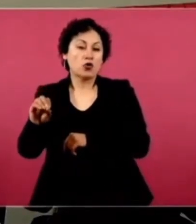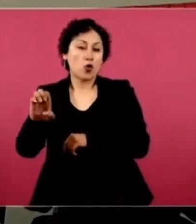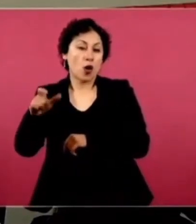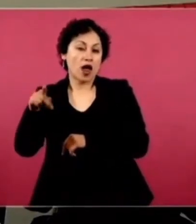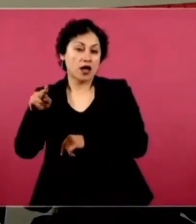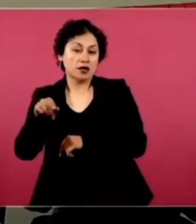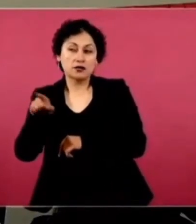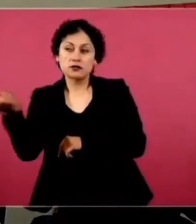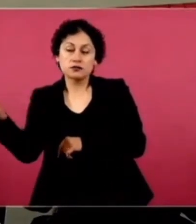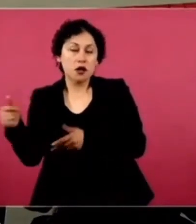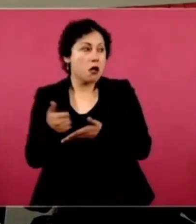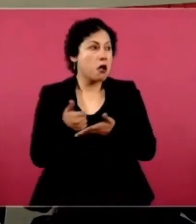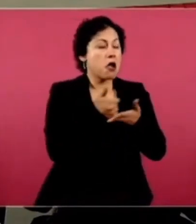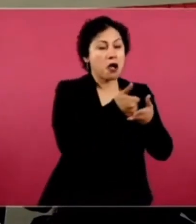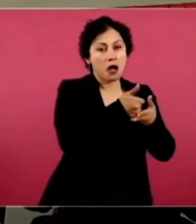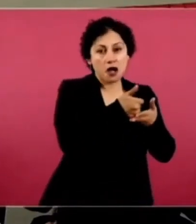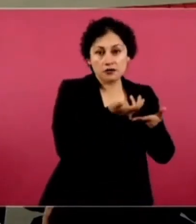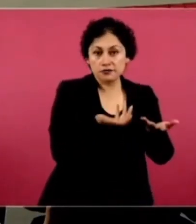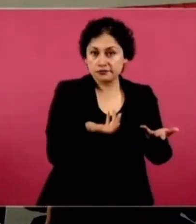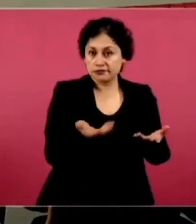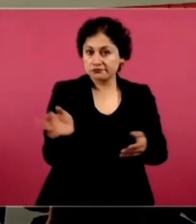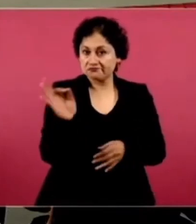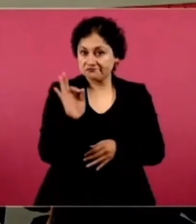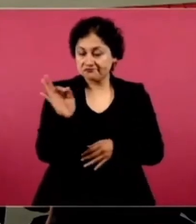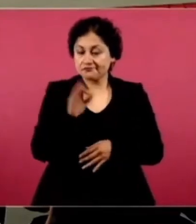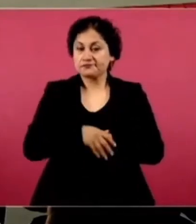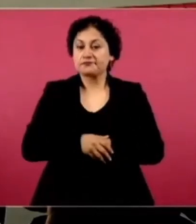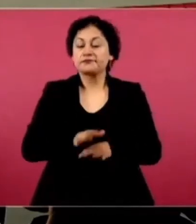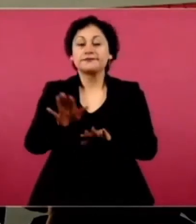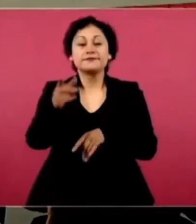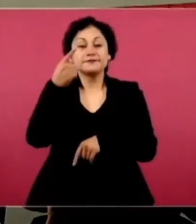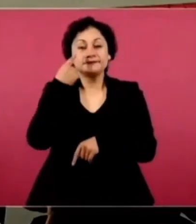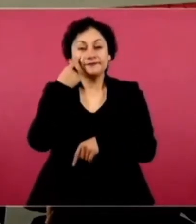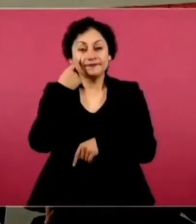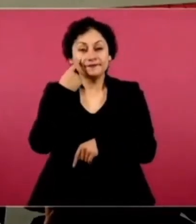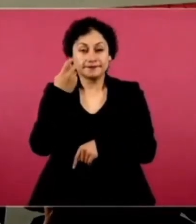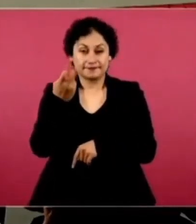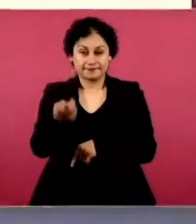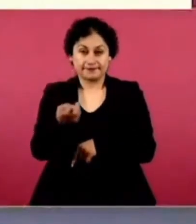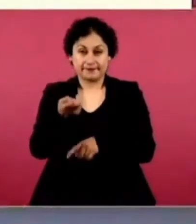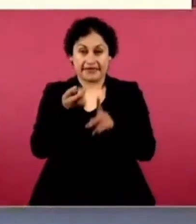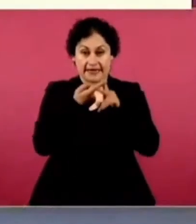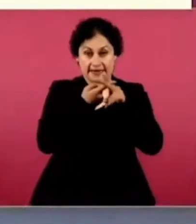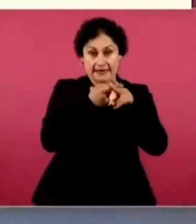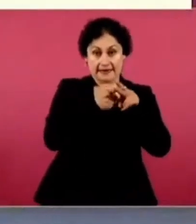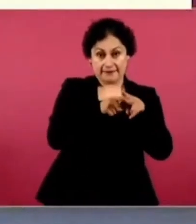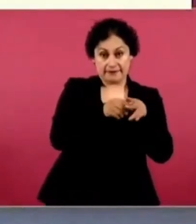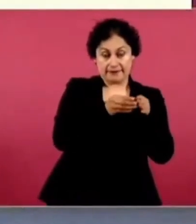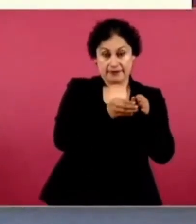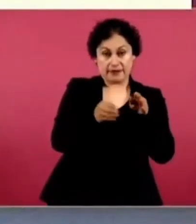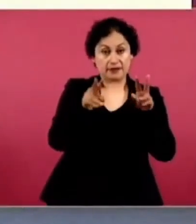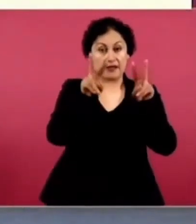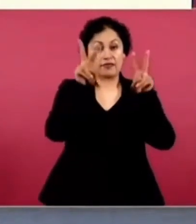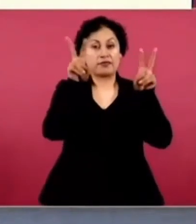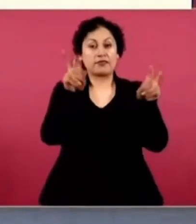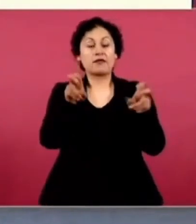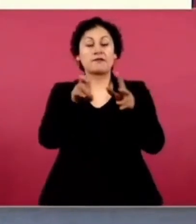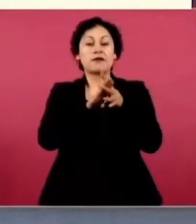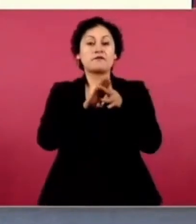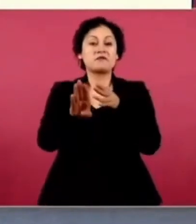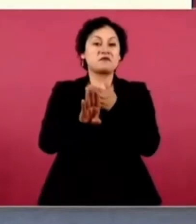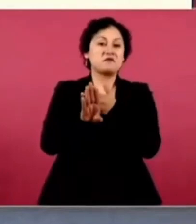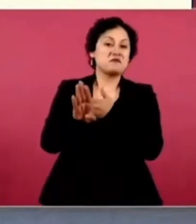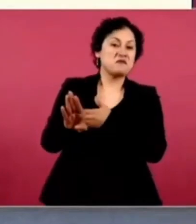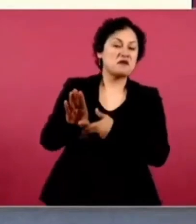Pero miren, empieza con esa política anti-inmigrante en Florida.